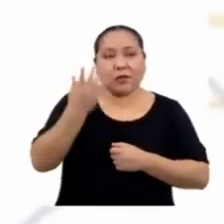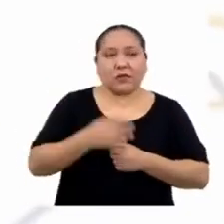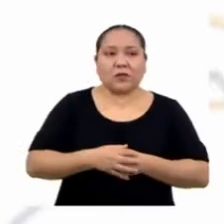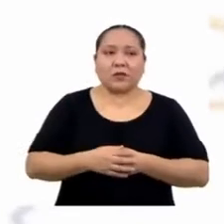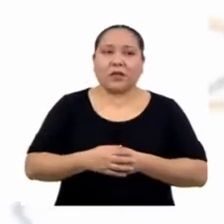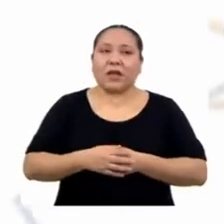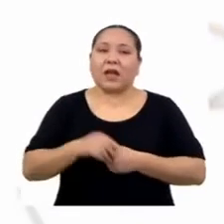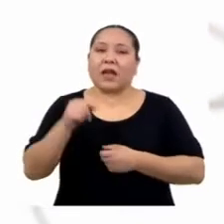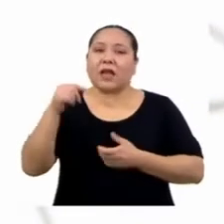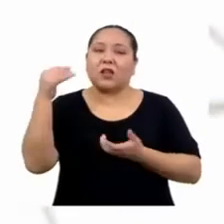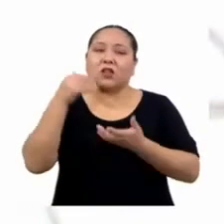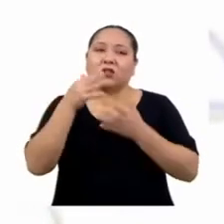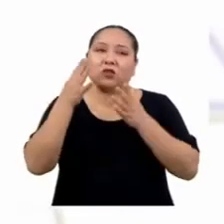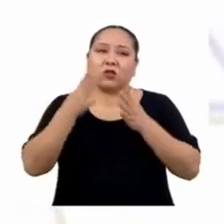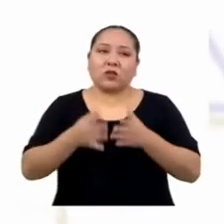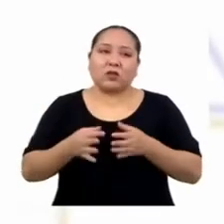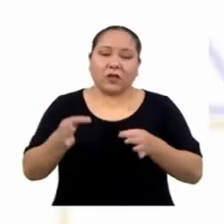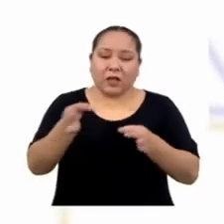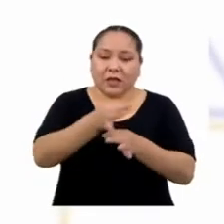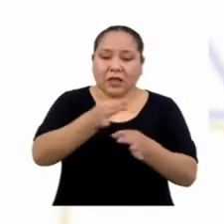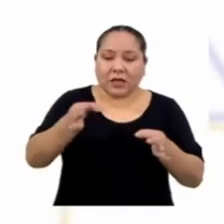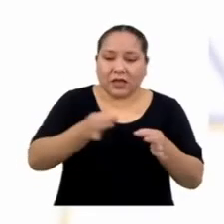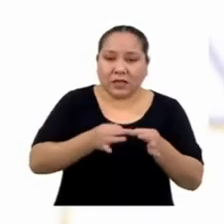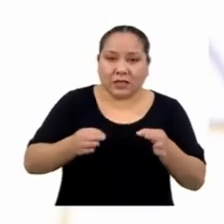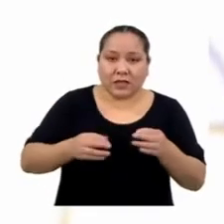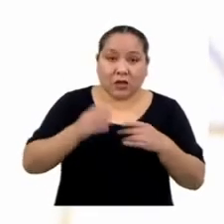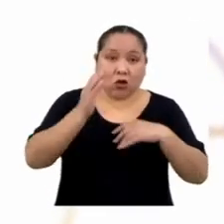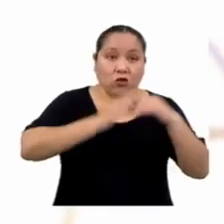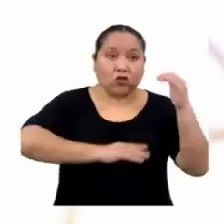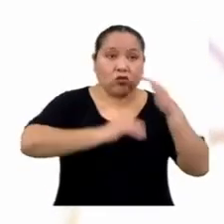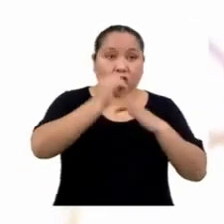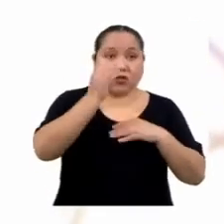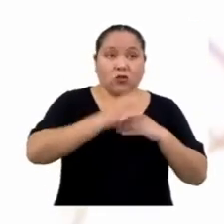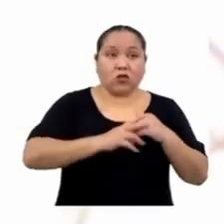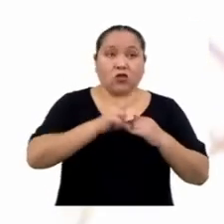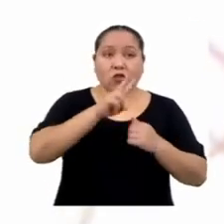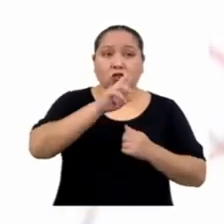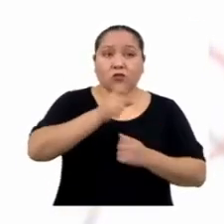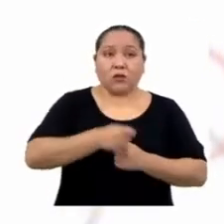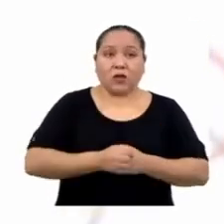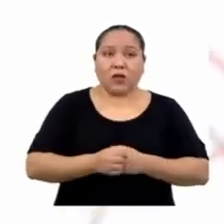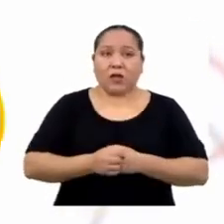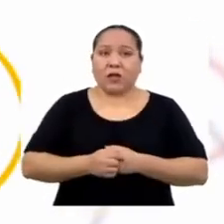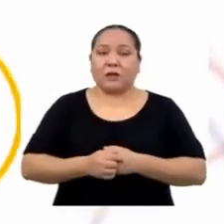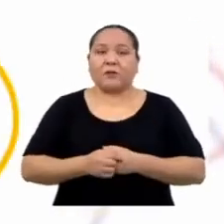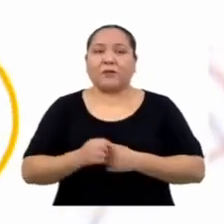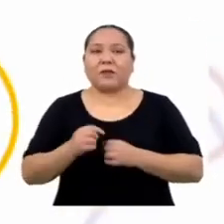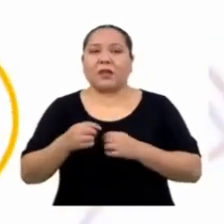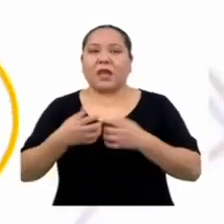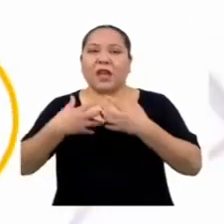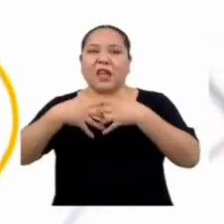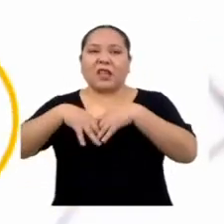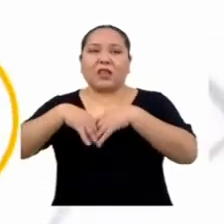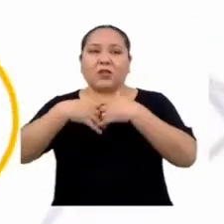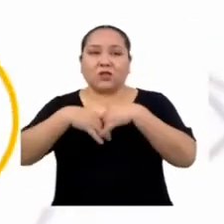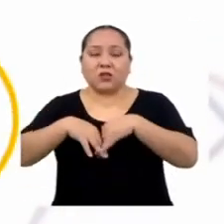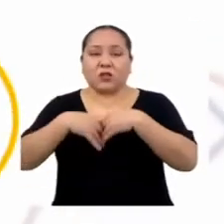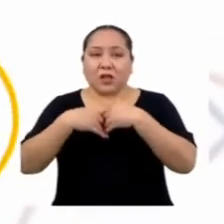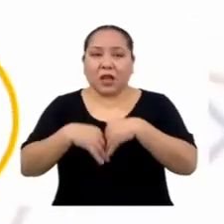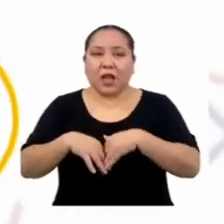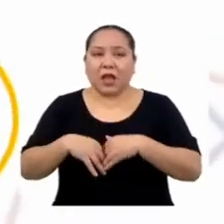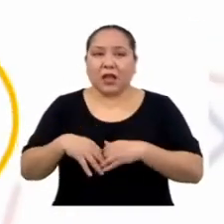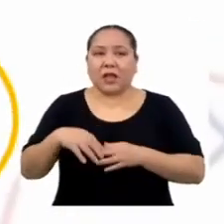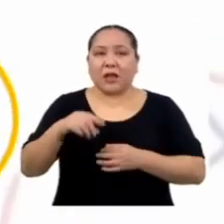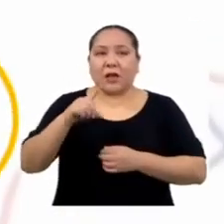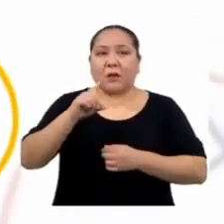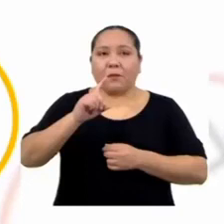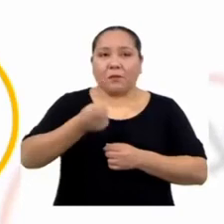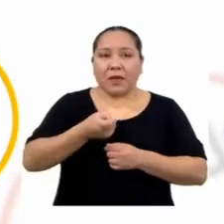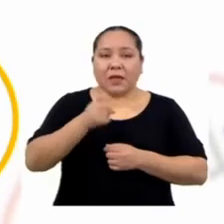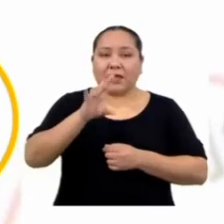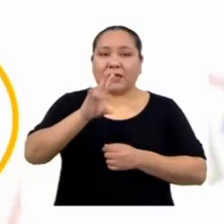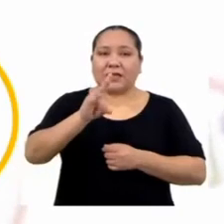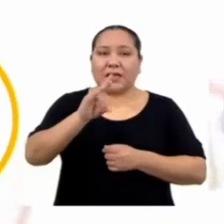ingeniería civil son 2.000, los de ingeniería industrial son 1.700 y los de ingeniería de sistemas 1.300.